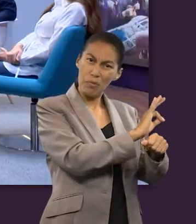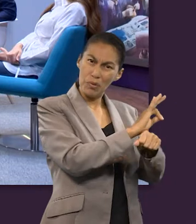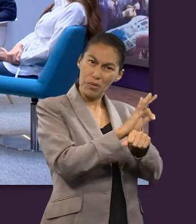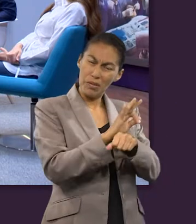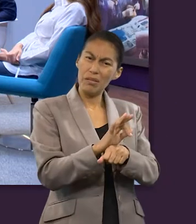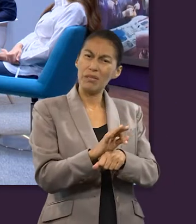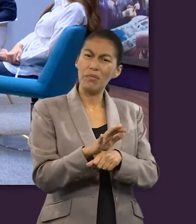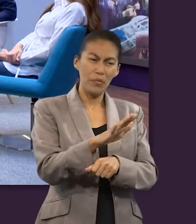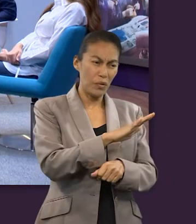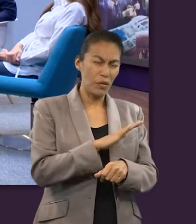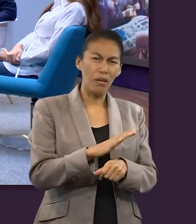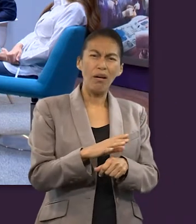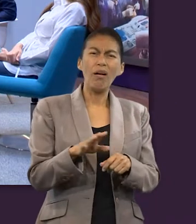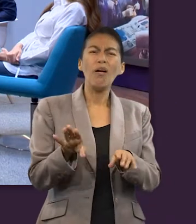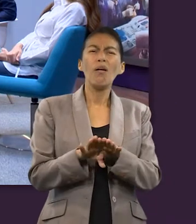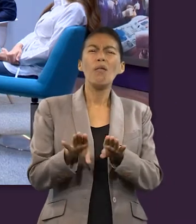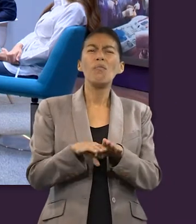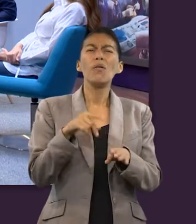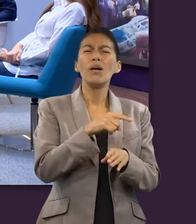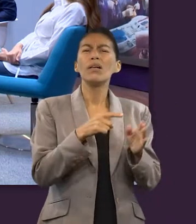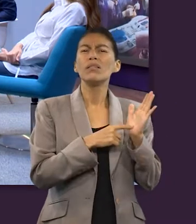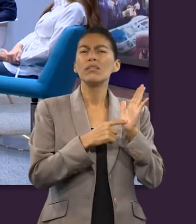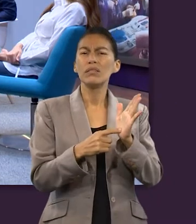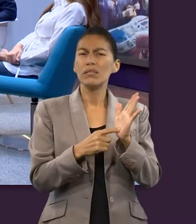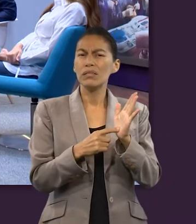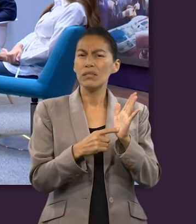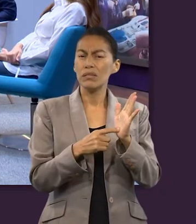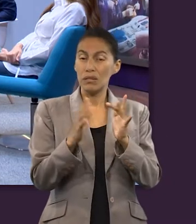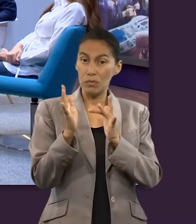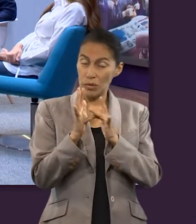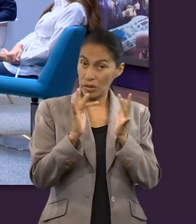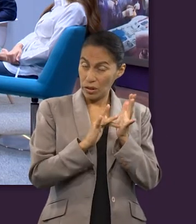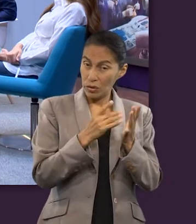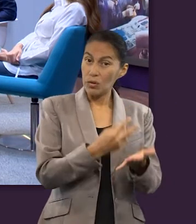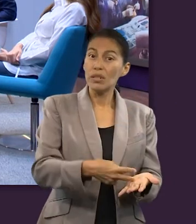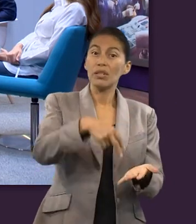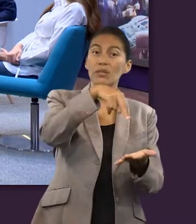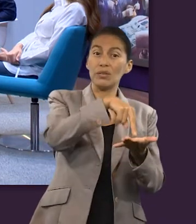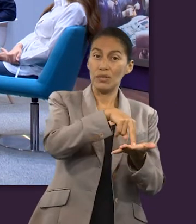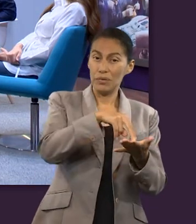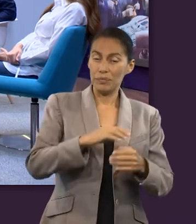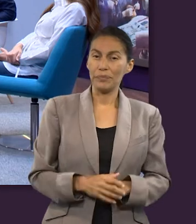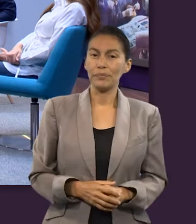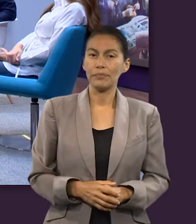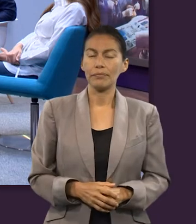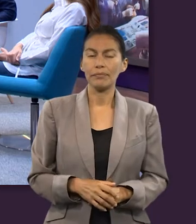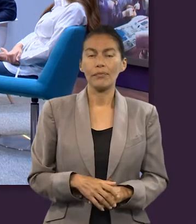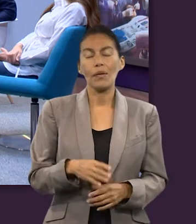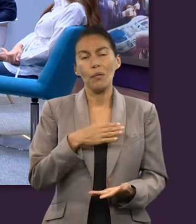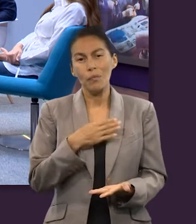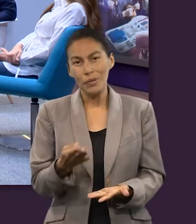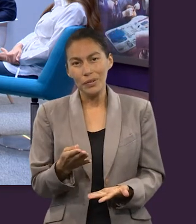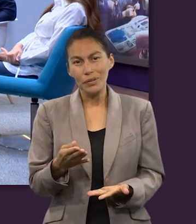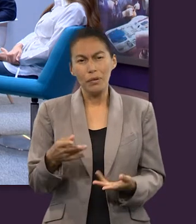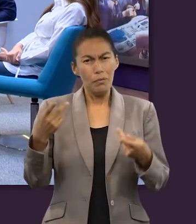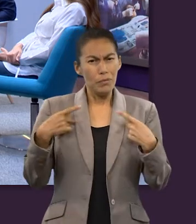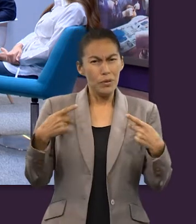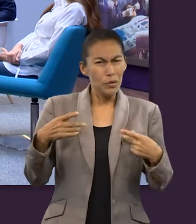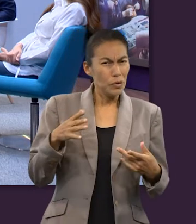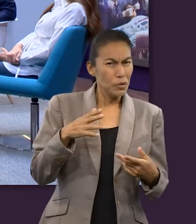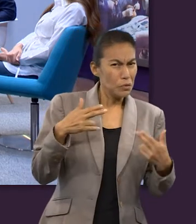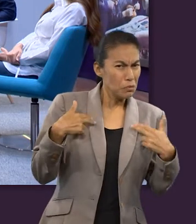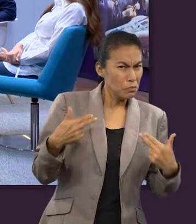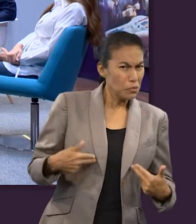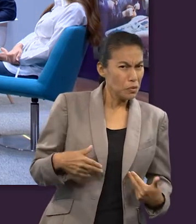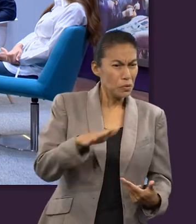representar más bien evidencias de la resurrección? Bueno, es impresionante ver que